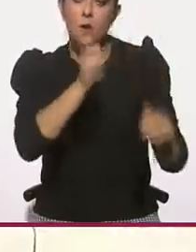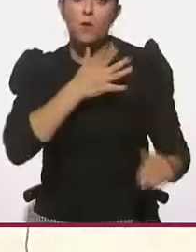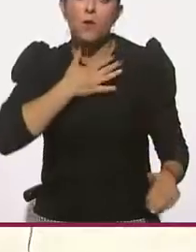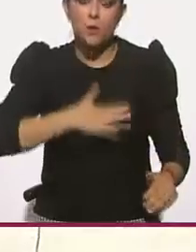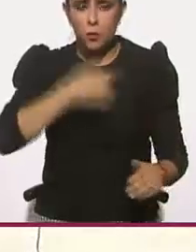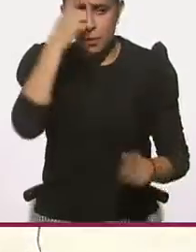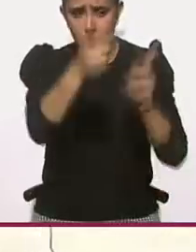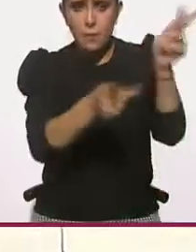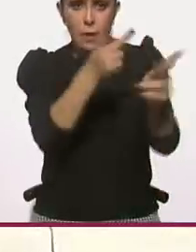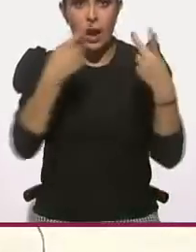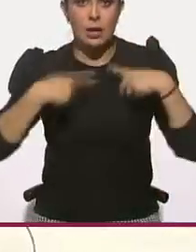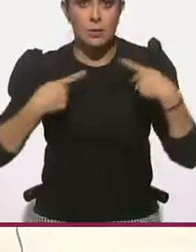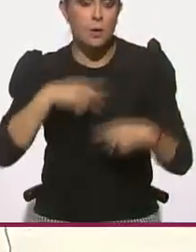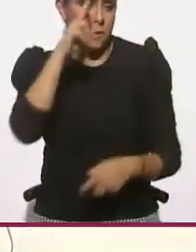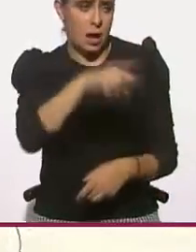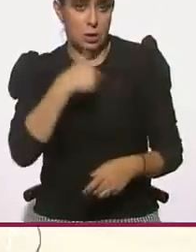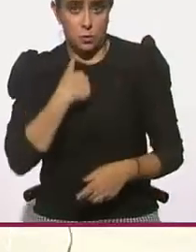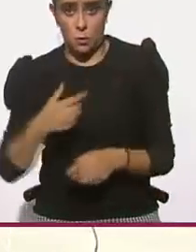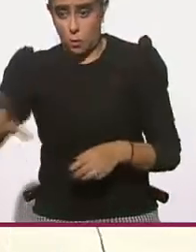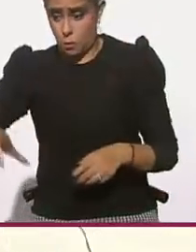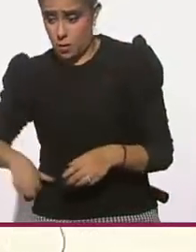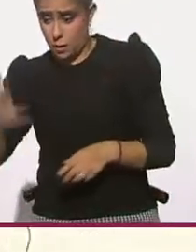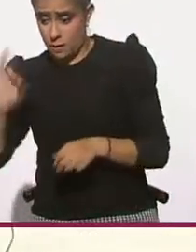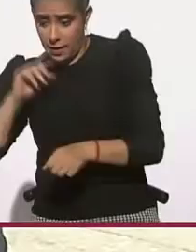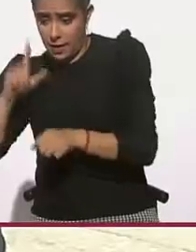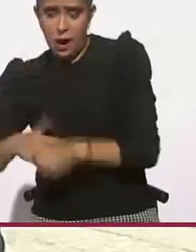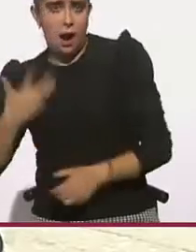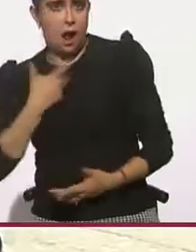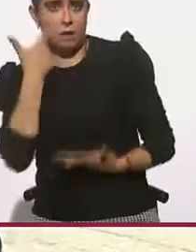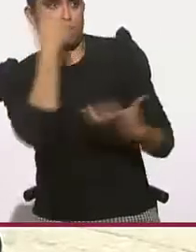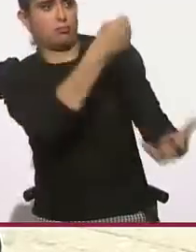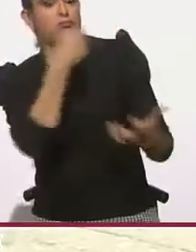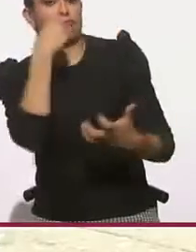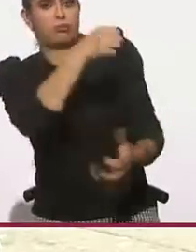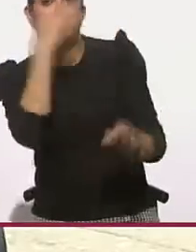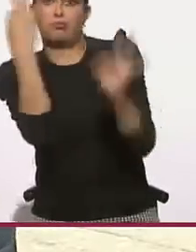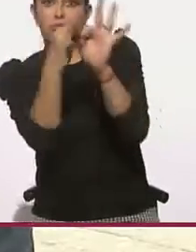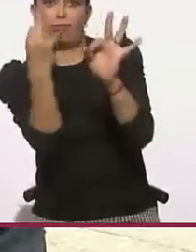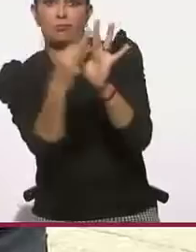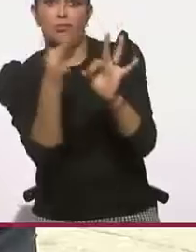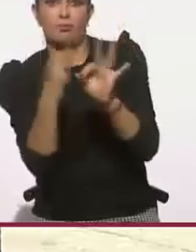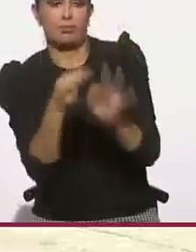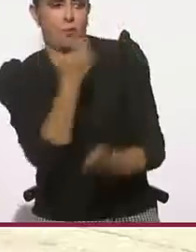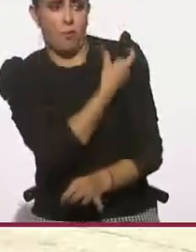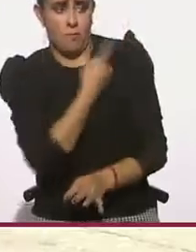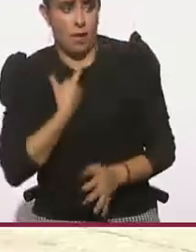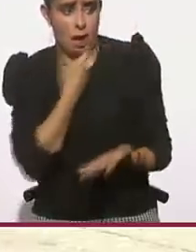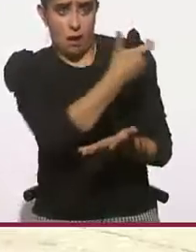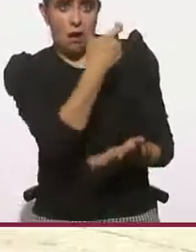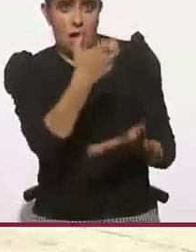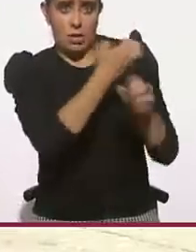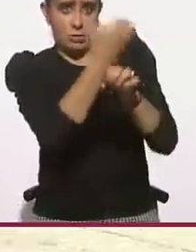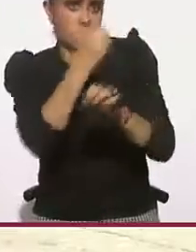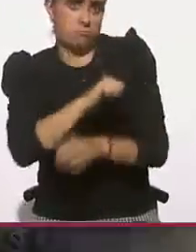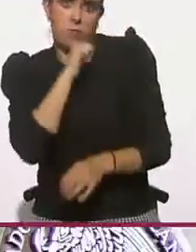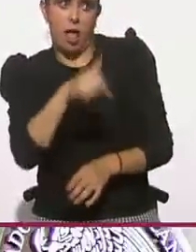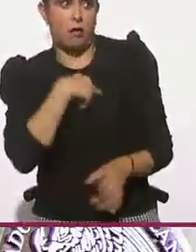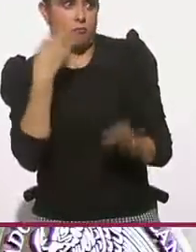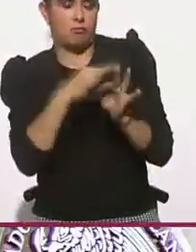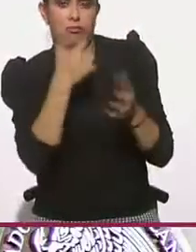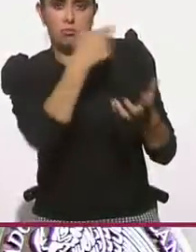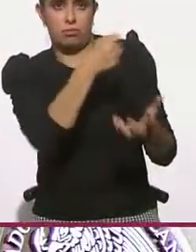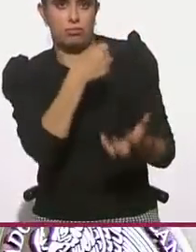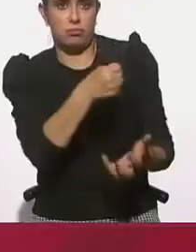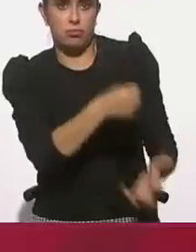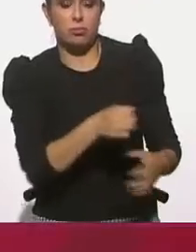agregó que no se le debe nada a los estados, ya que el gobierno federal ha cumplido con sus obligaciones de entregar recursos a las entidades del país. Y qué